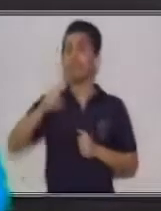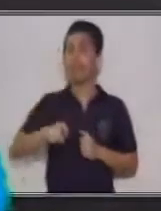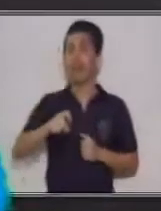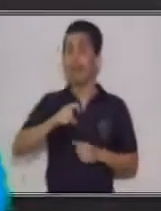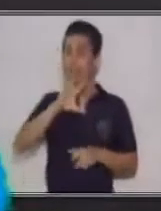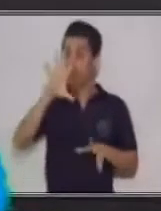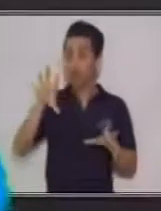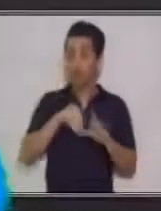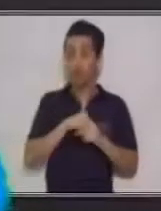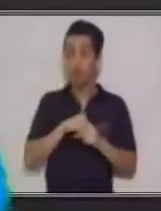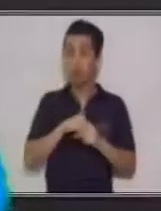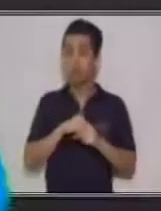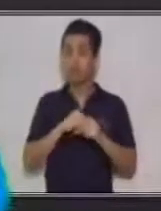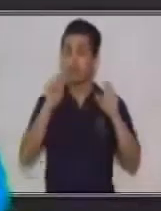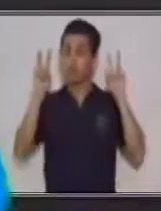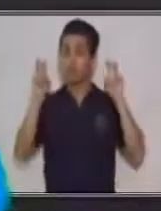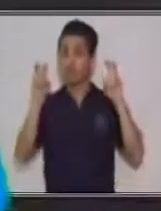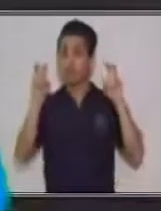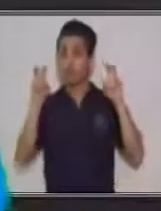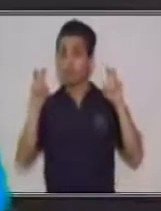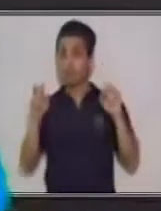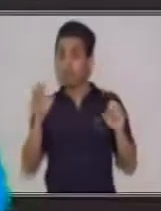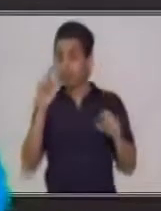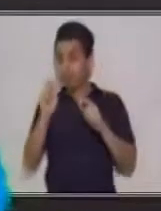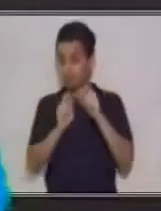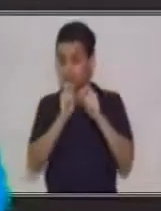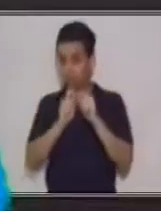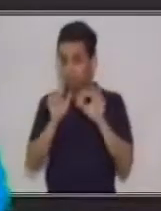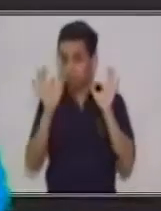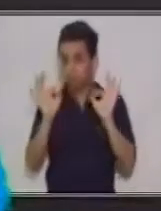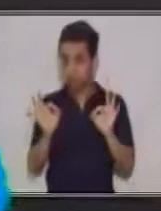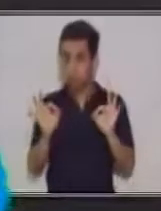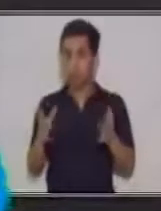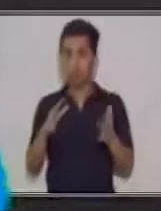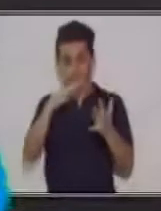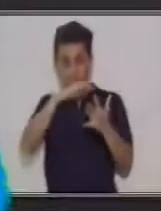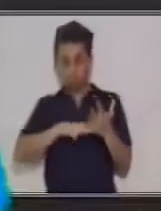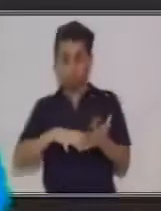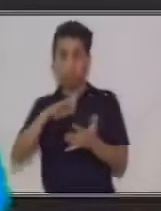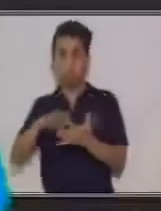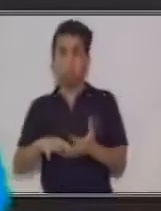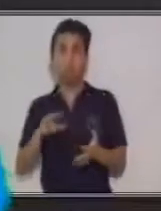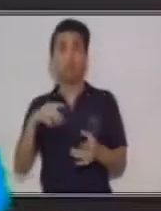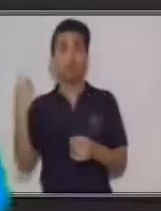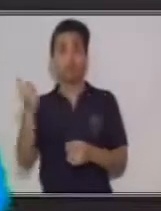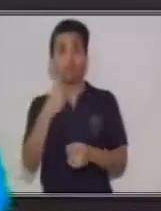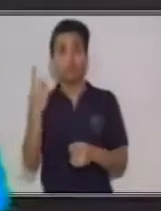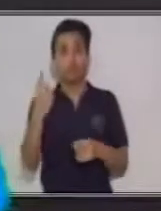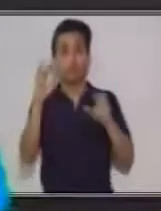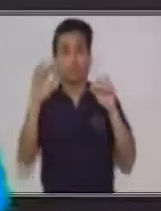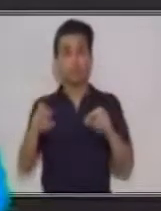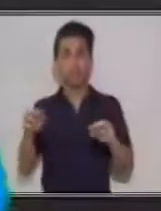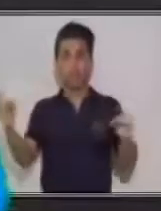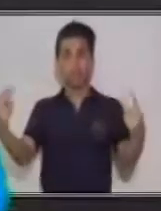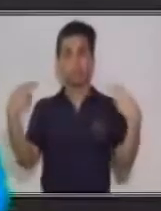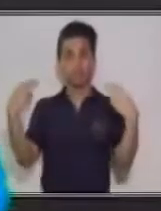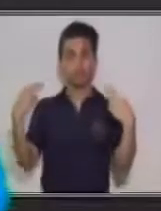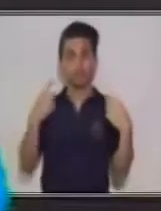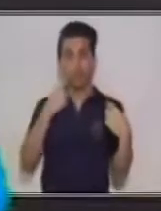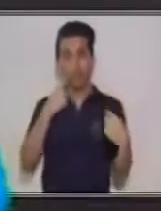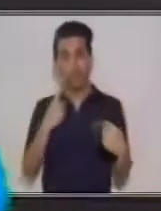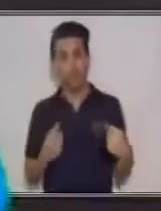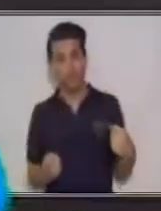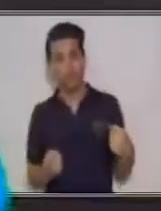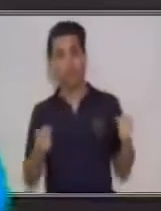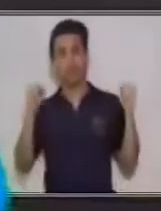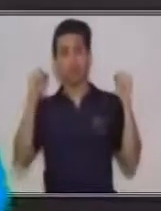contenido o un tema bastante adecuado. Tiene que ser un contenido que llame la atención del público. Tiene que ser un contenido